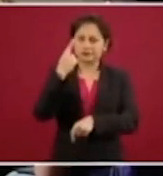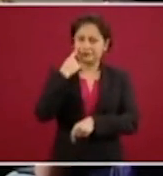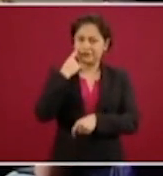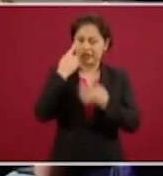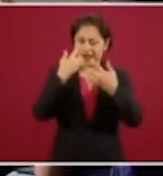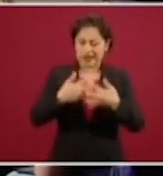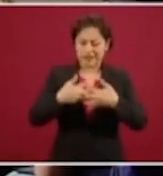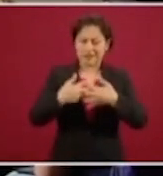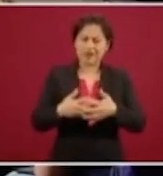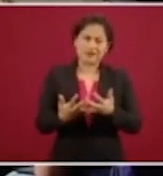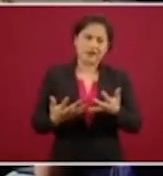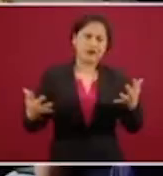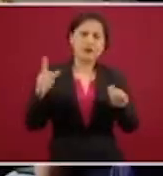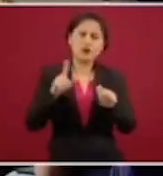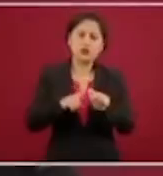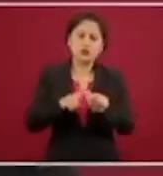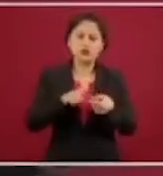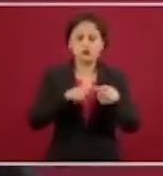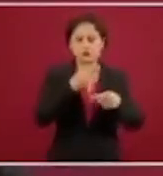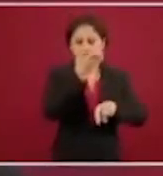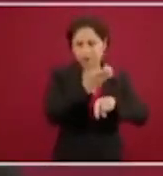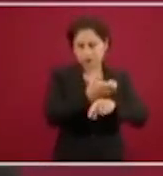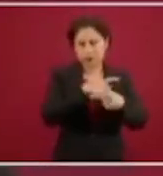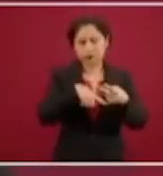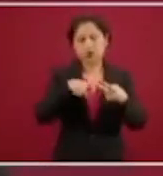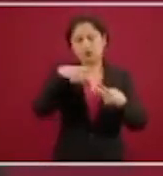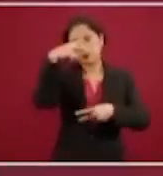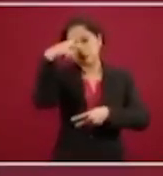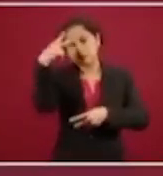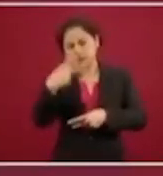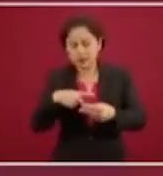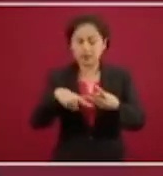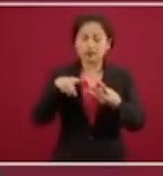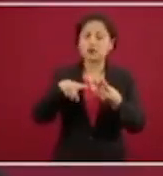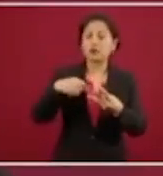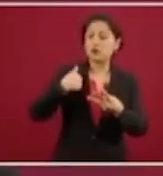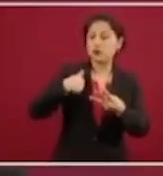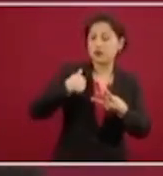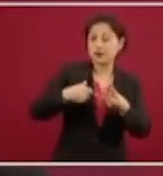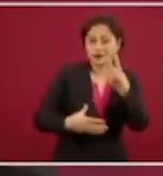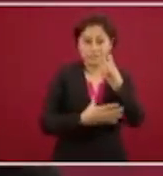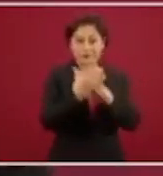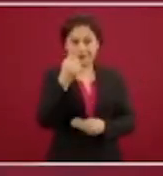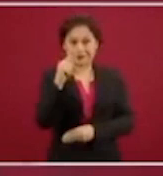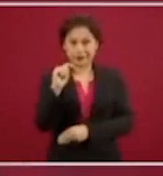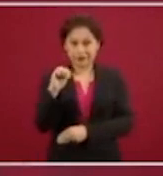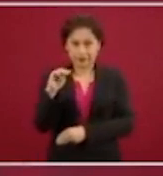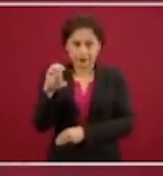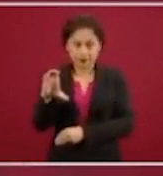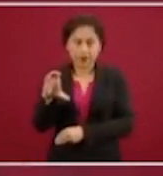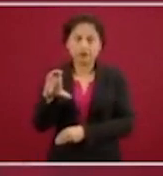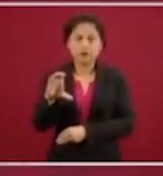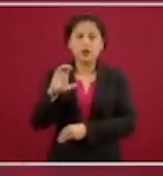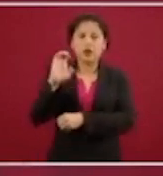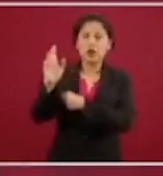Estados Unidos, México y Canadá, digamos el Tratado de Libre Comercio, la Unión